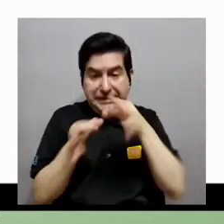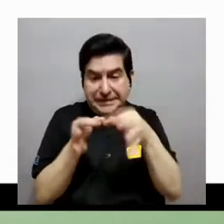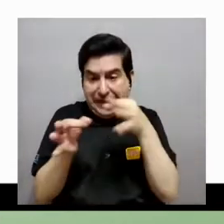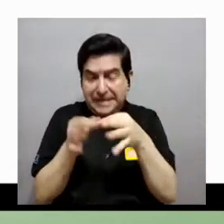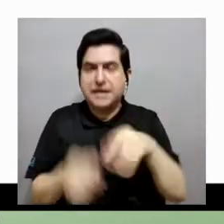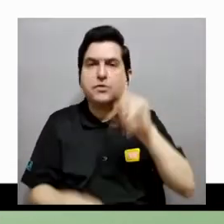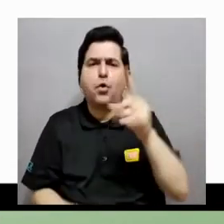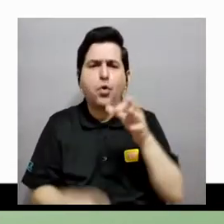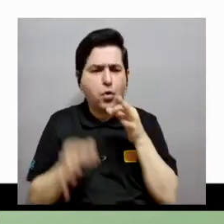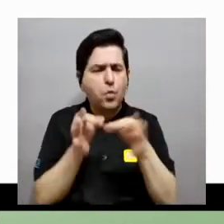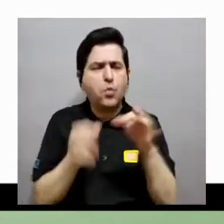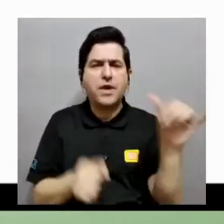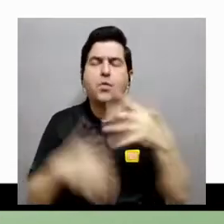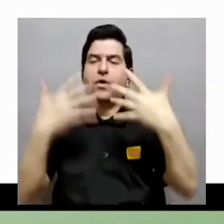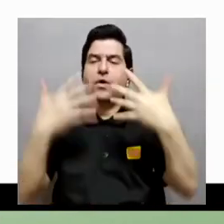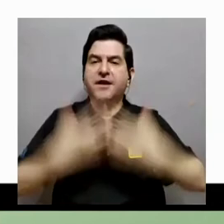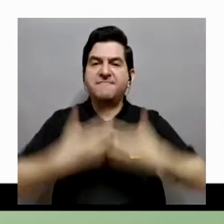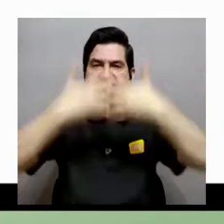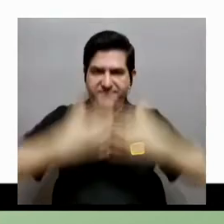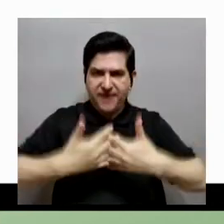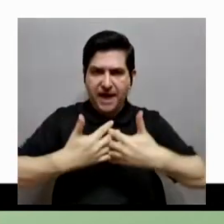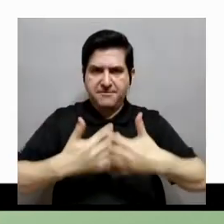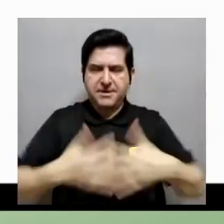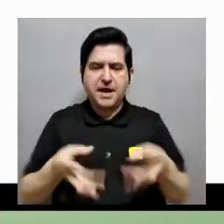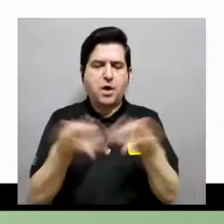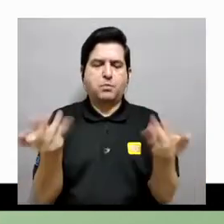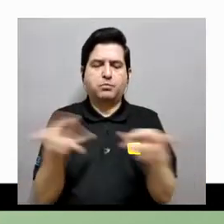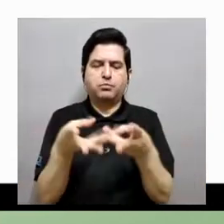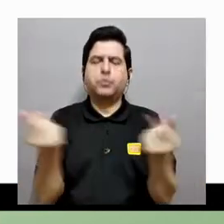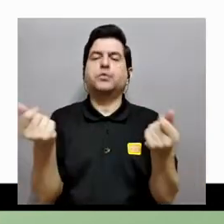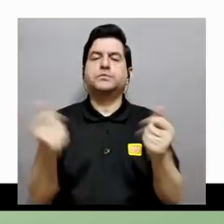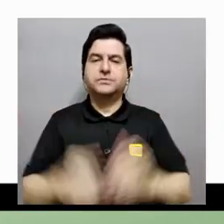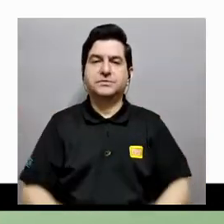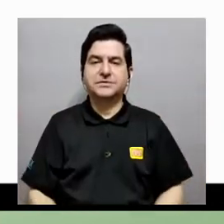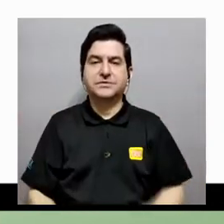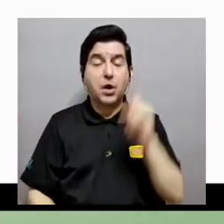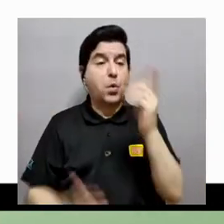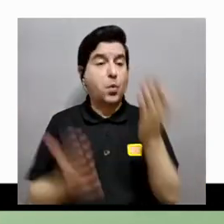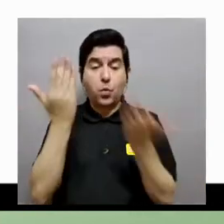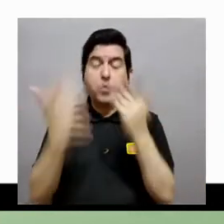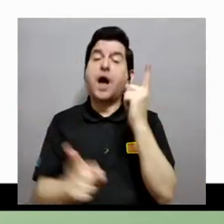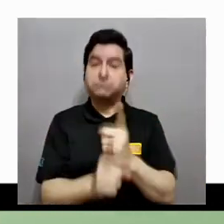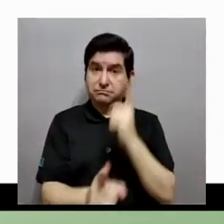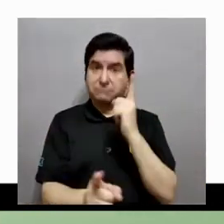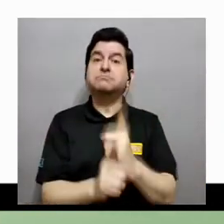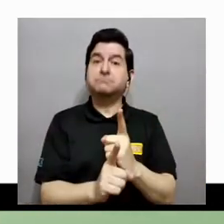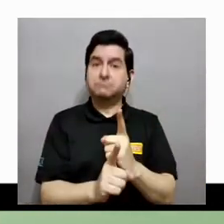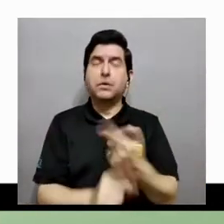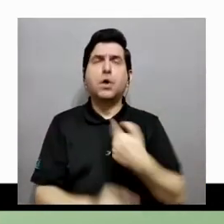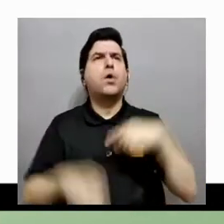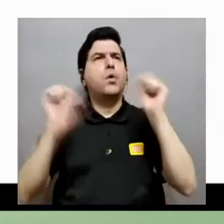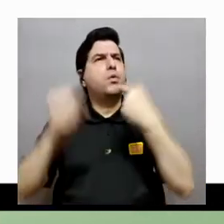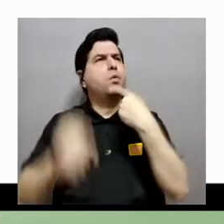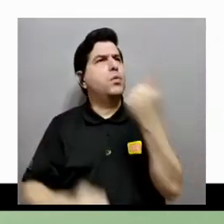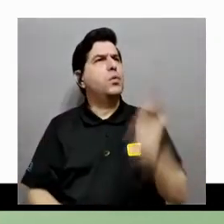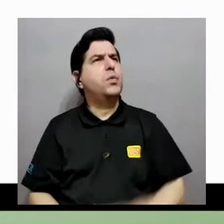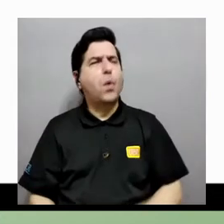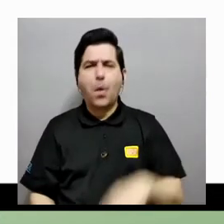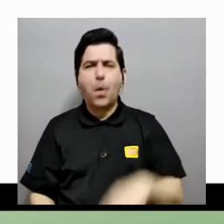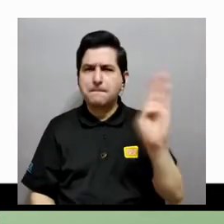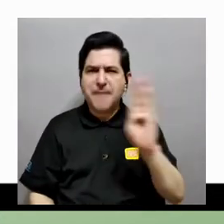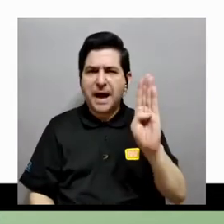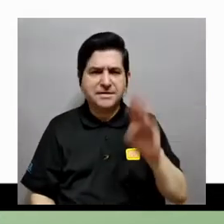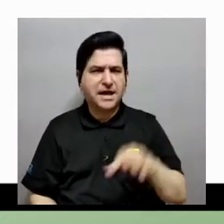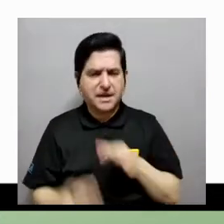nos decían que una célula era como una fábrica, ¿verdad? Como una planta de producción. Y eso es una analogía bastante correcta. Uno podría decir que una bacteria,